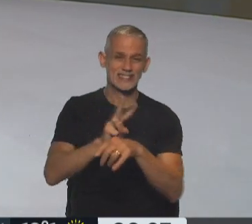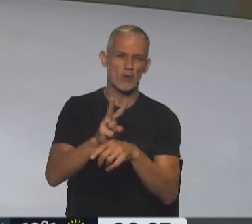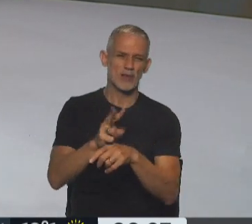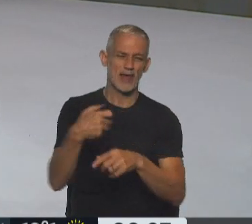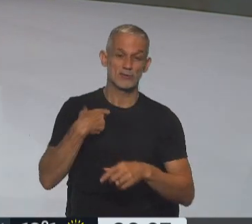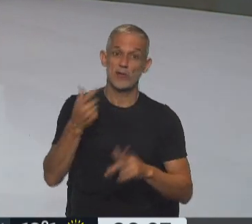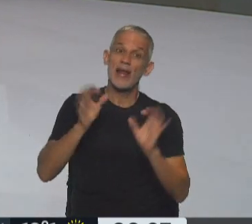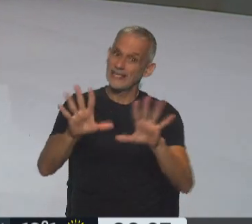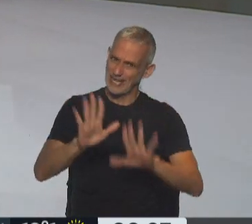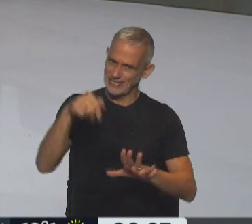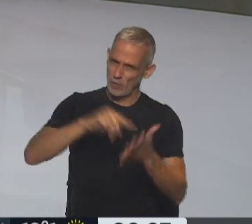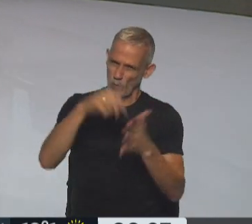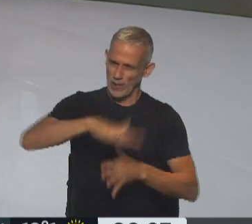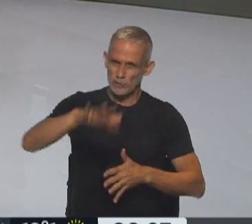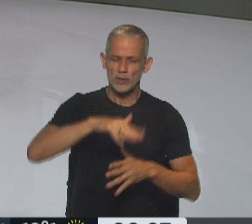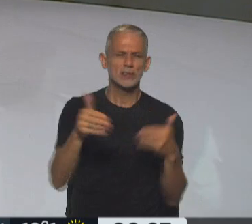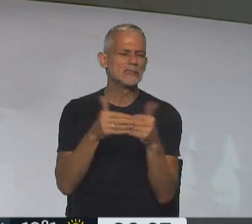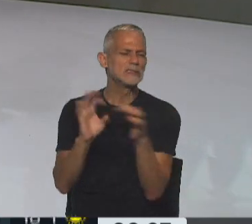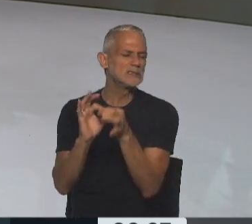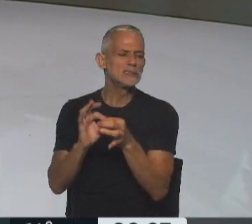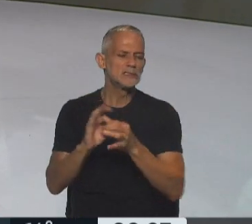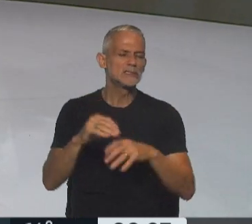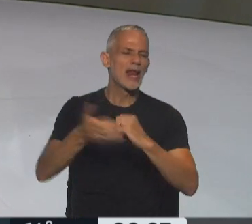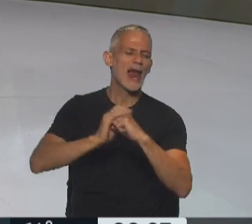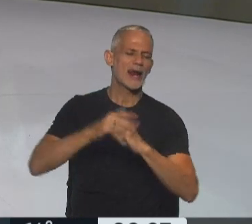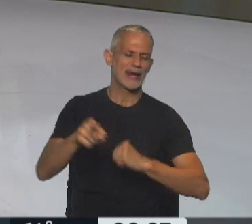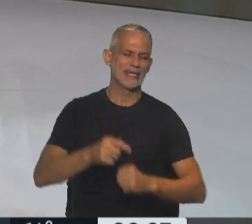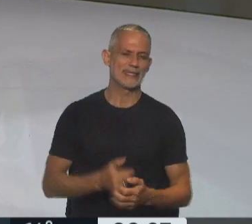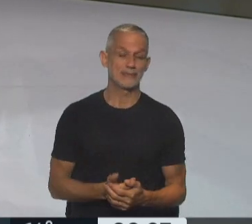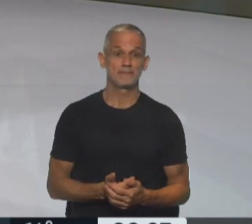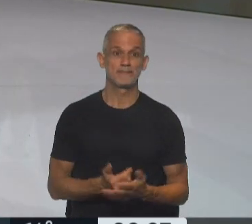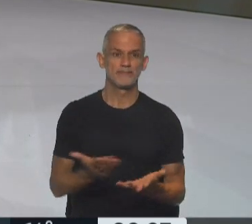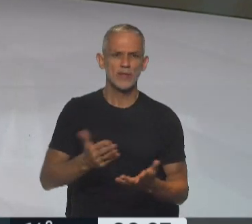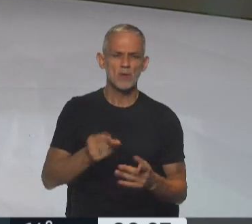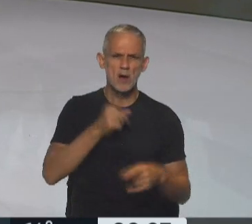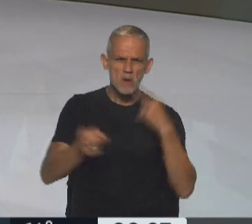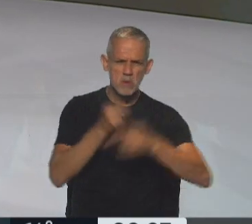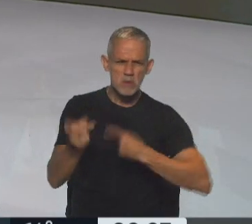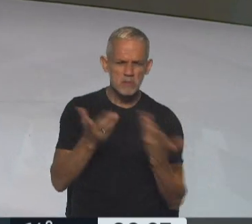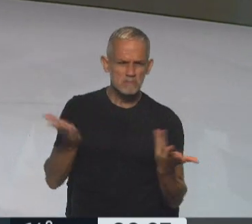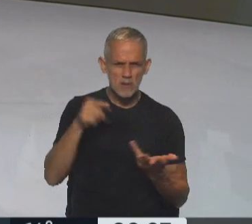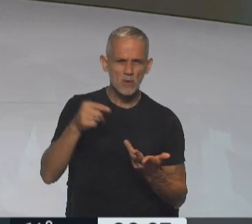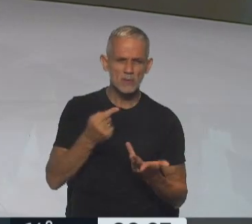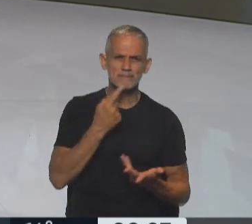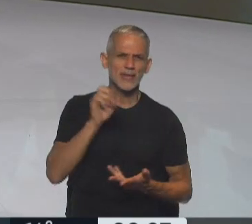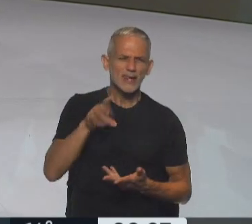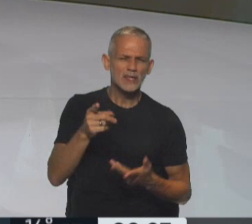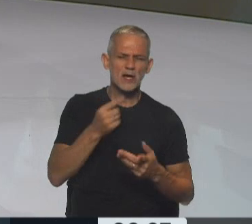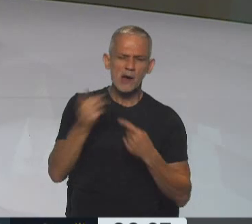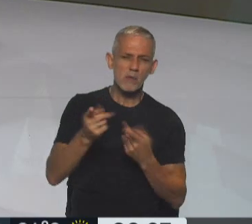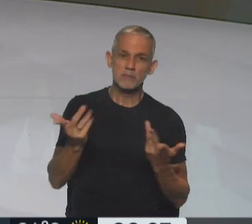de licencia en la Ciudad de Buenos Aires, muy cercano al Jefe de Gobierno porteño, Horacio Rodríguez. Sí, y con acusaciones ahora, cuestionamientos ya